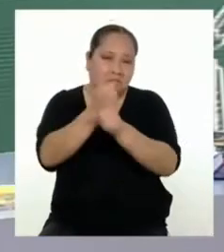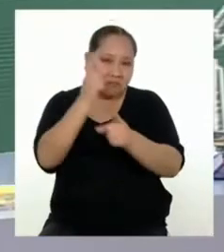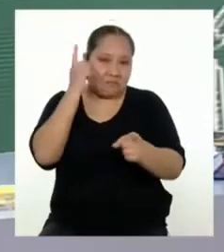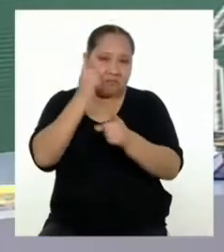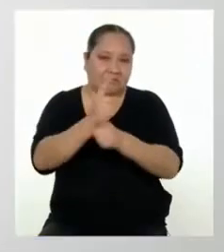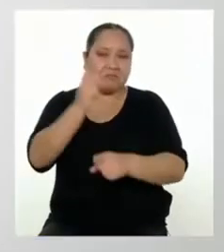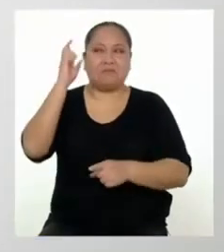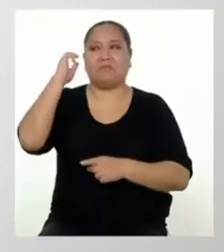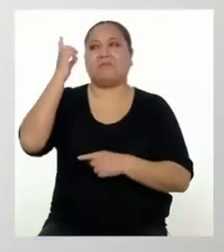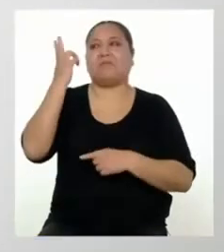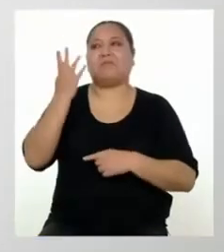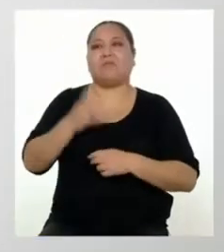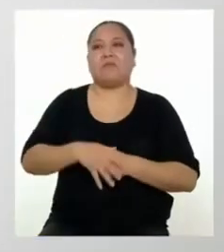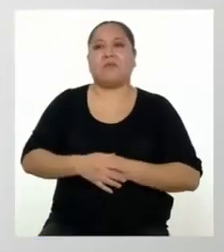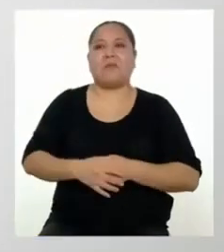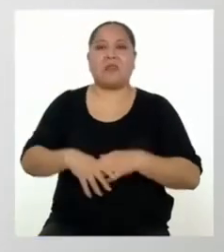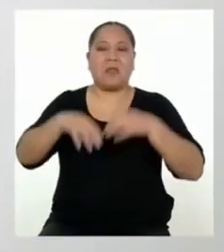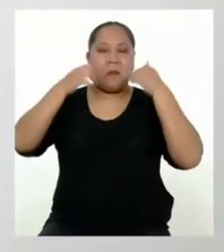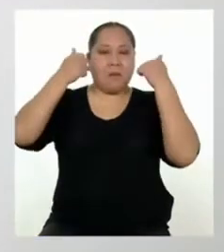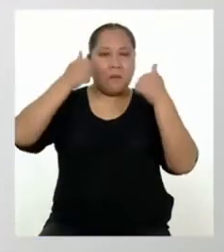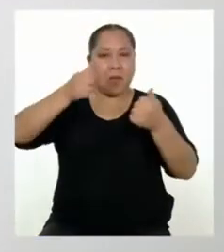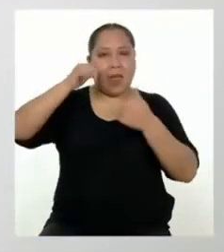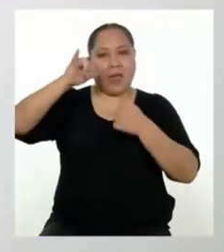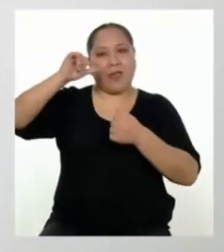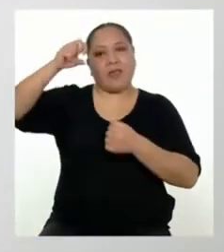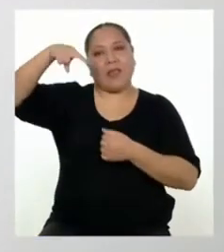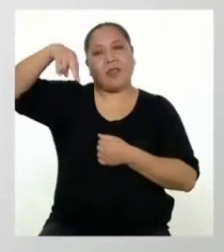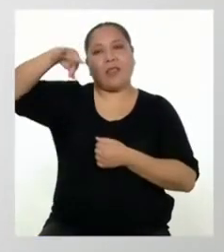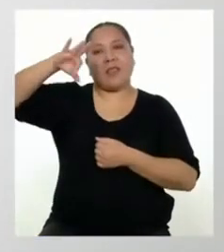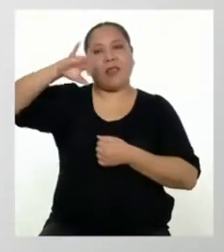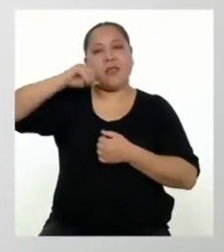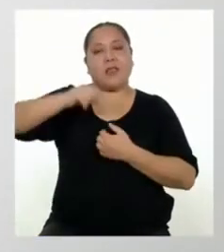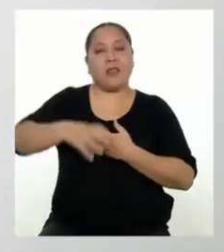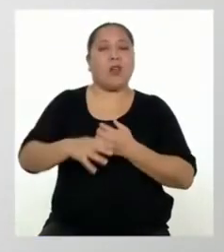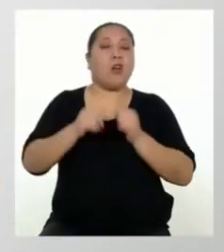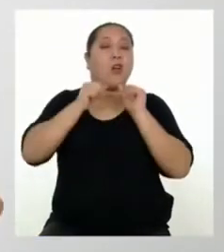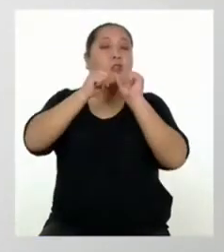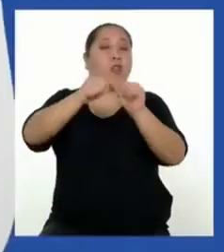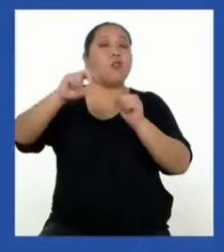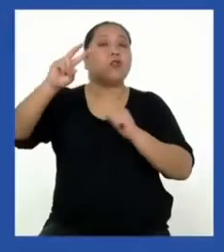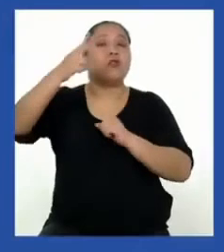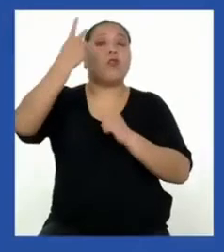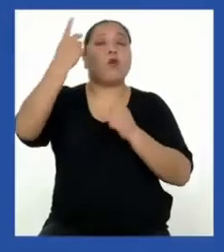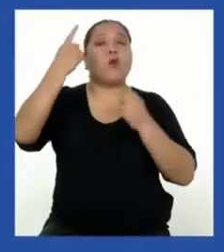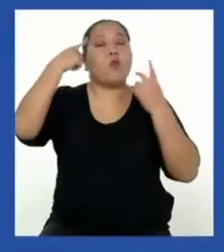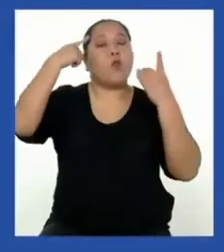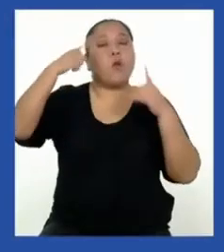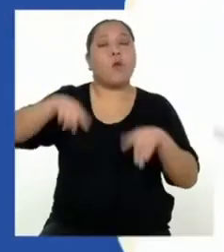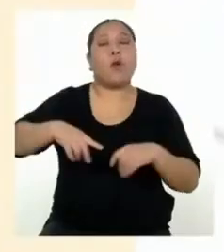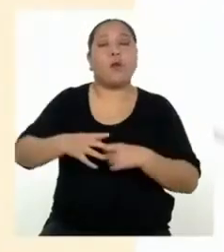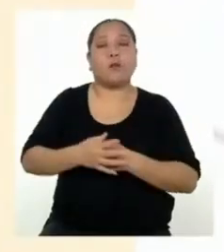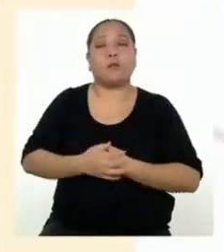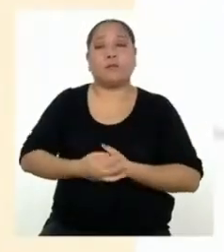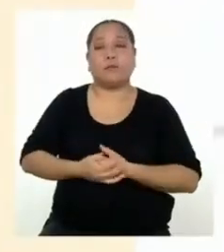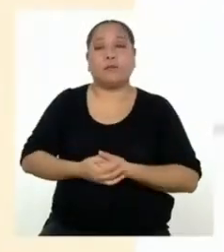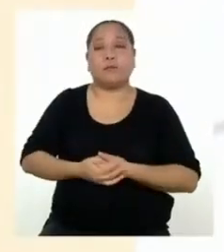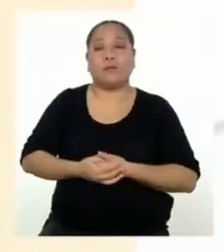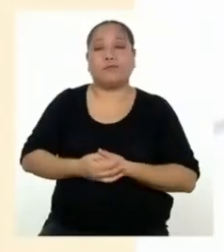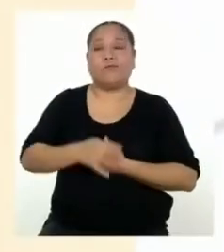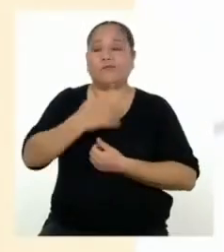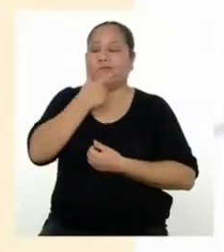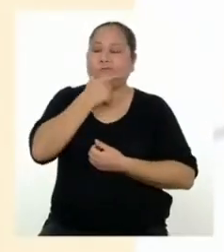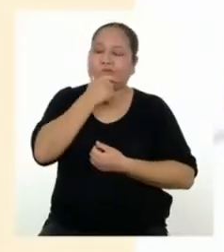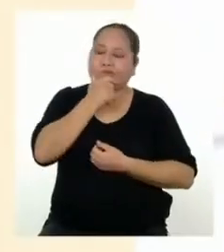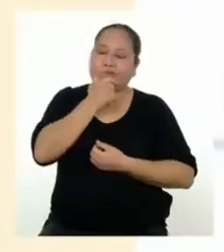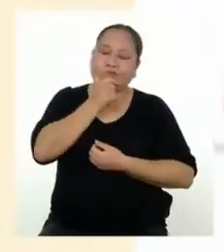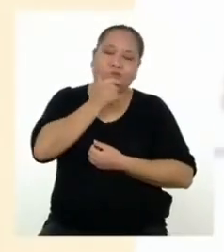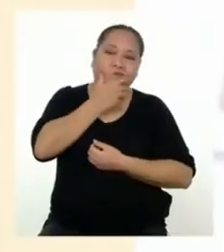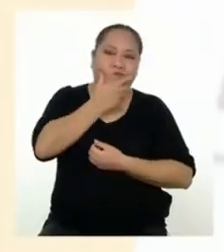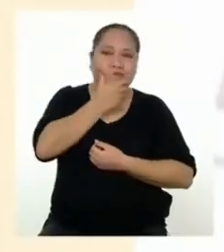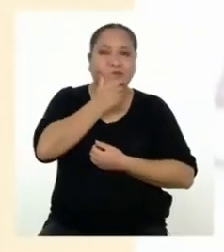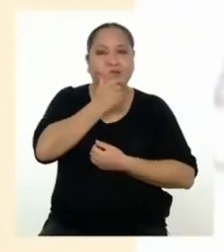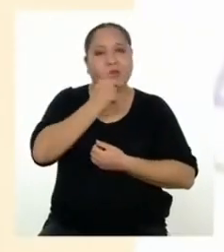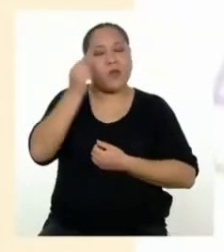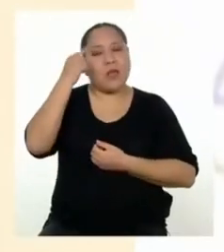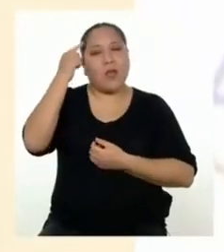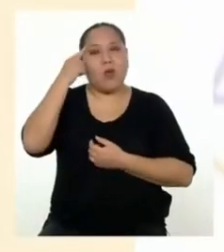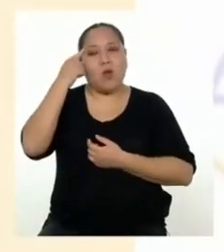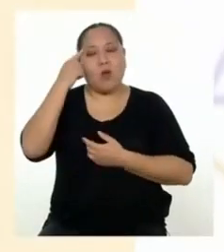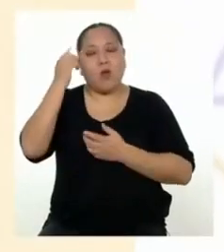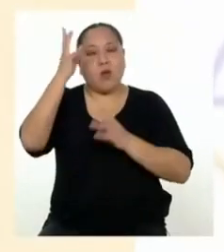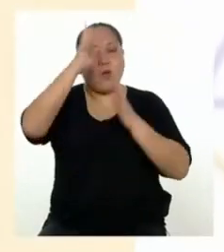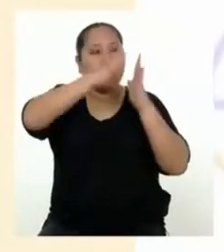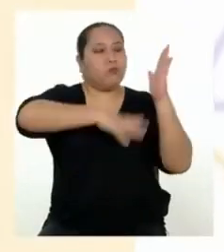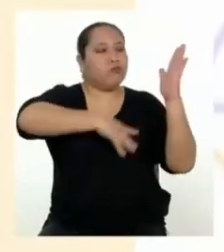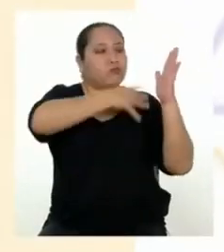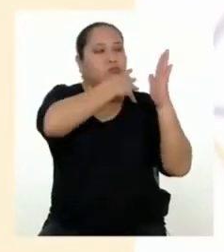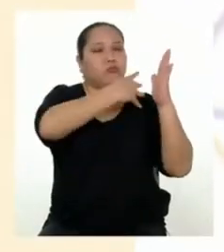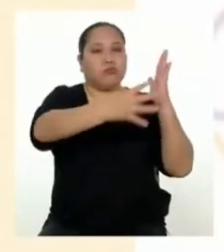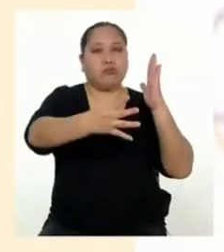Exactamente, profesora. Fantástico, Yanira. Sigamos. ¿Cuál sería tu segundo acuerdo? Pensaba en que organizar una rutina